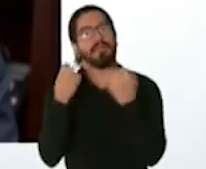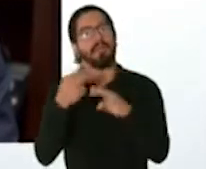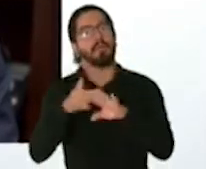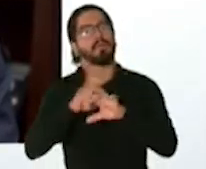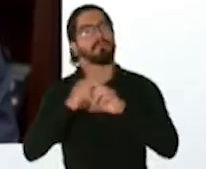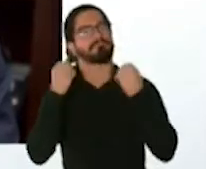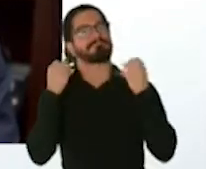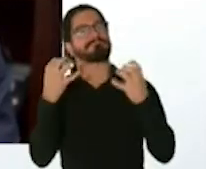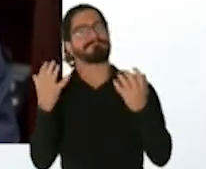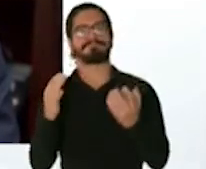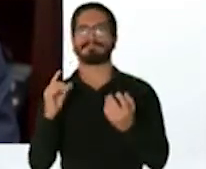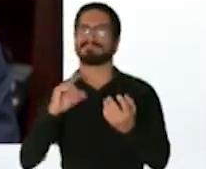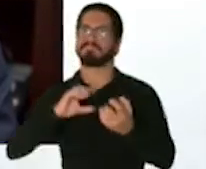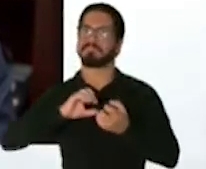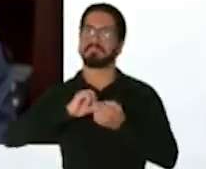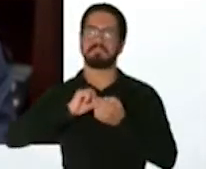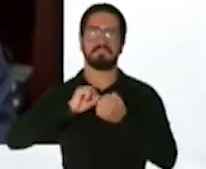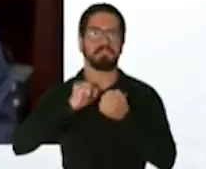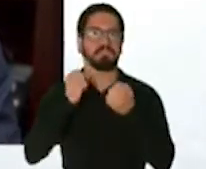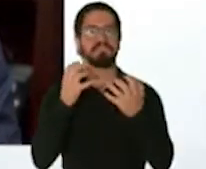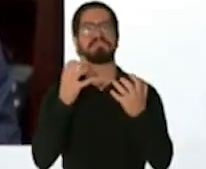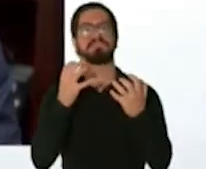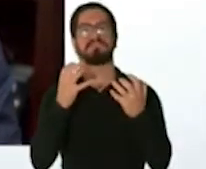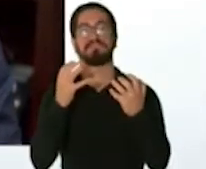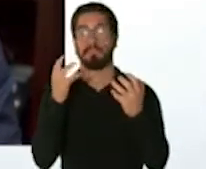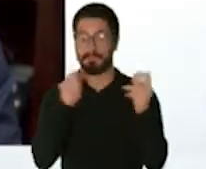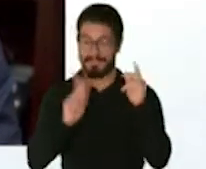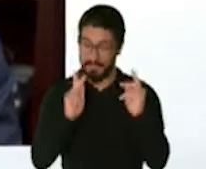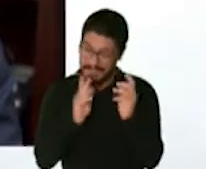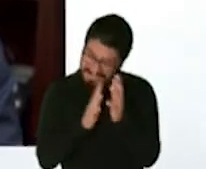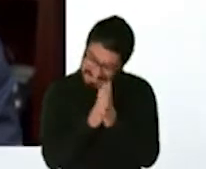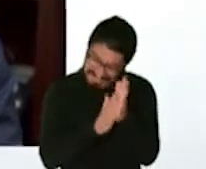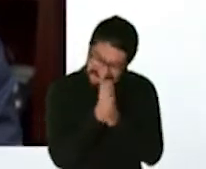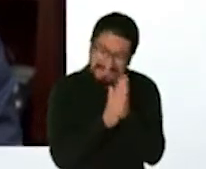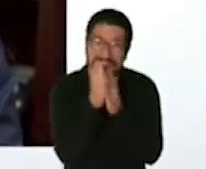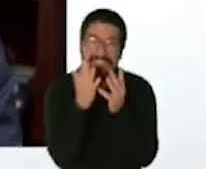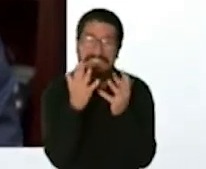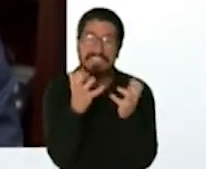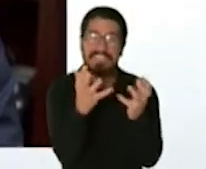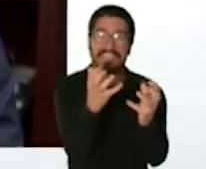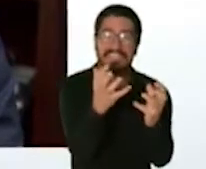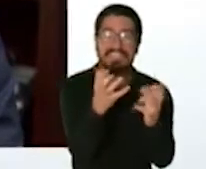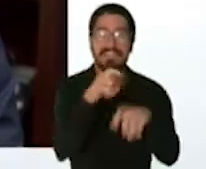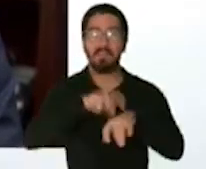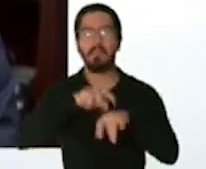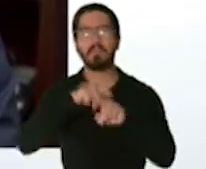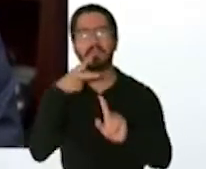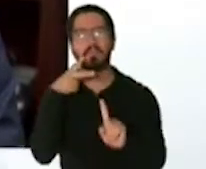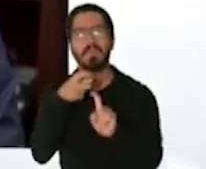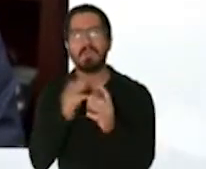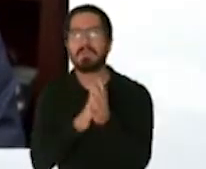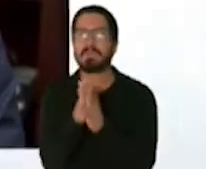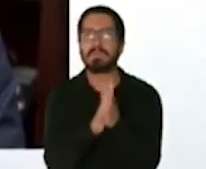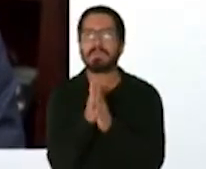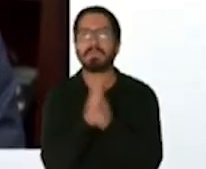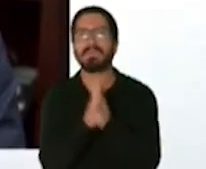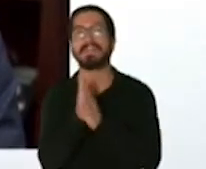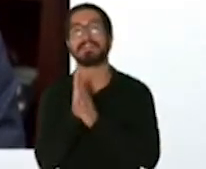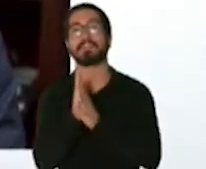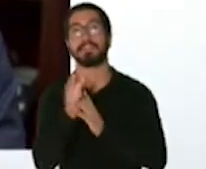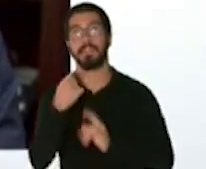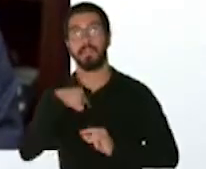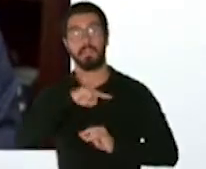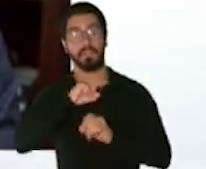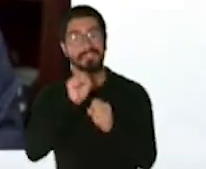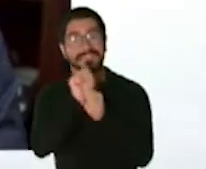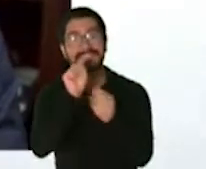todo el mundo está esperando con ansias locas que llegue la vacuna y ciertamente nosotros hemos